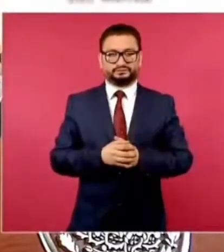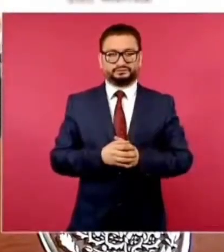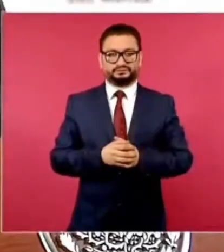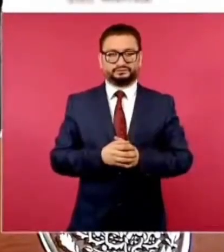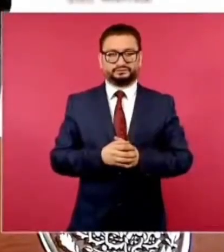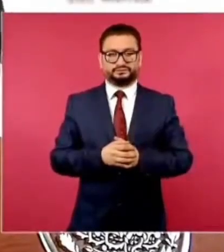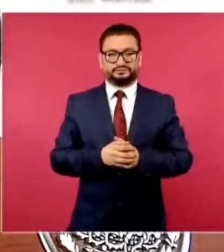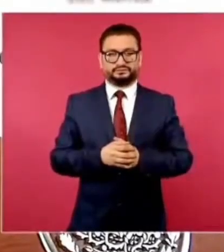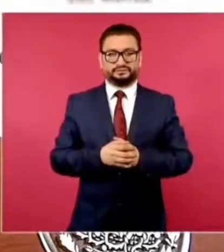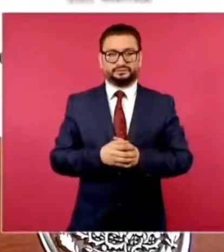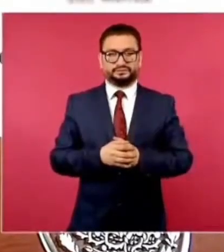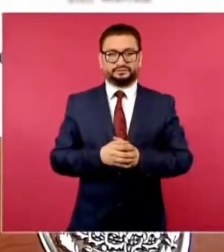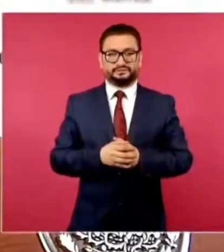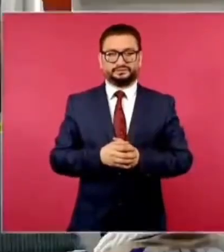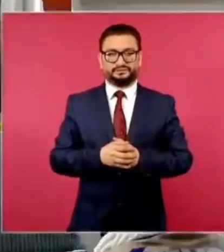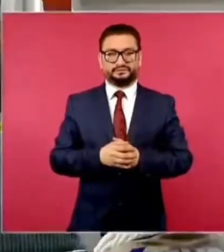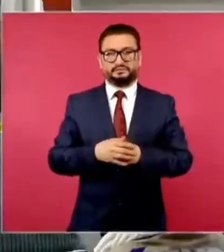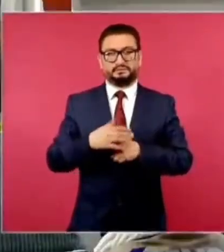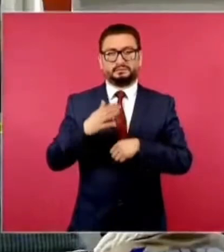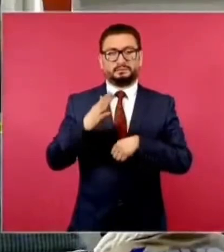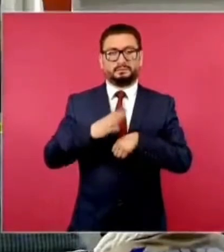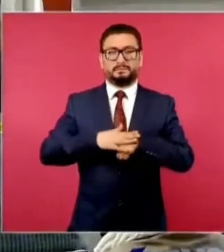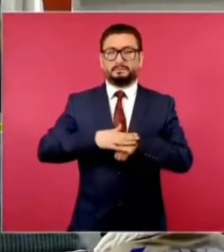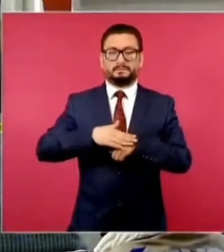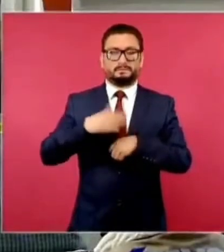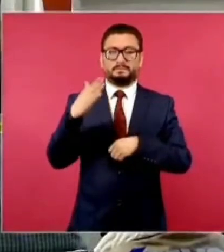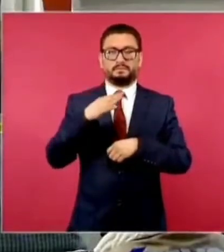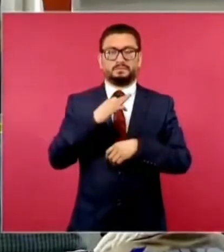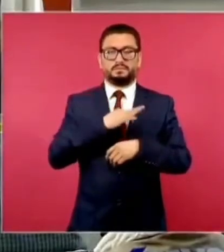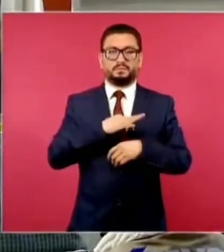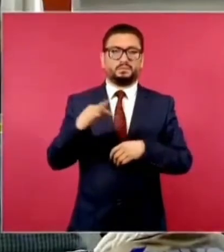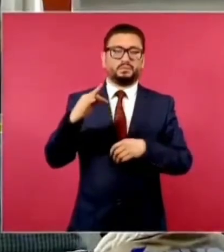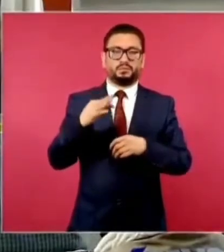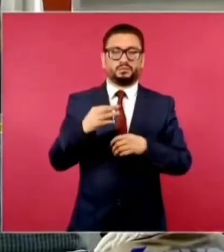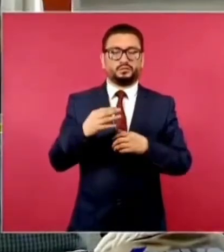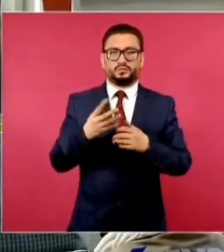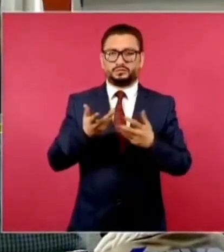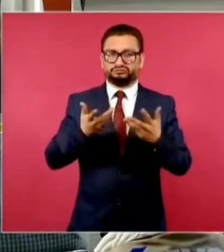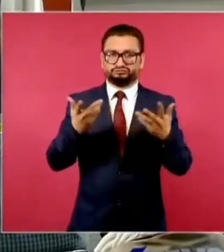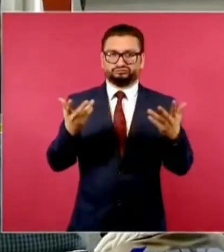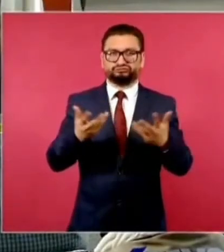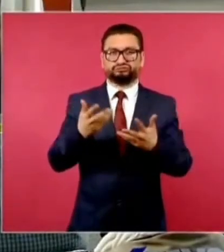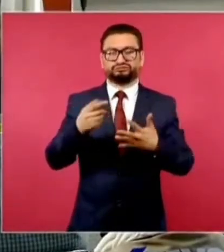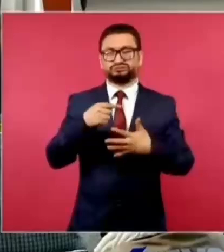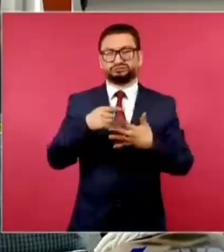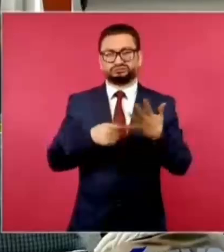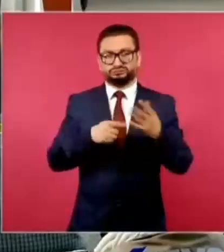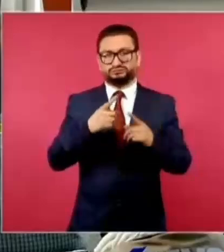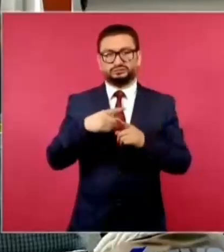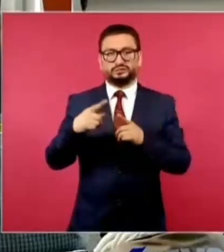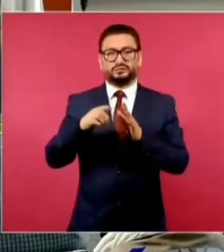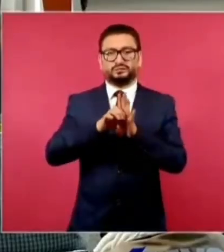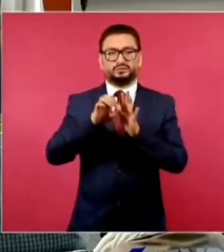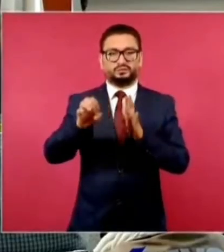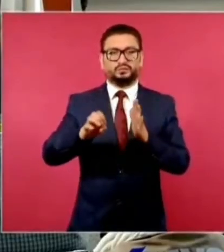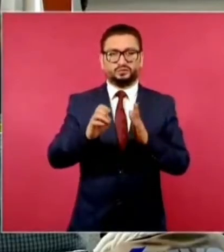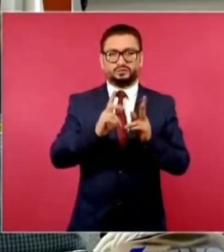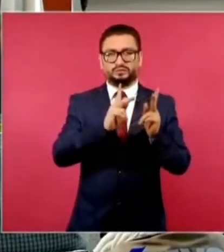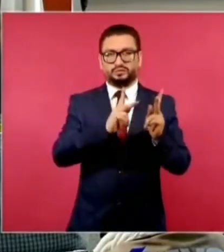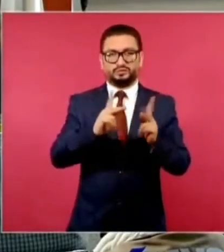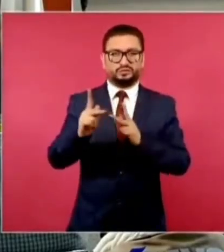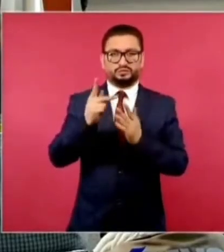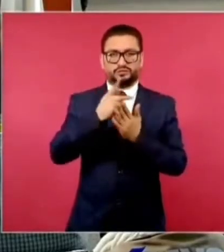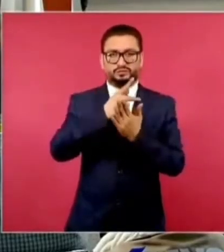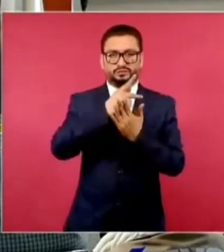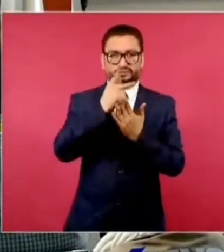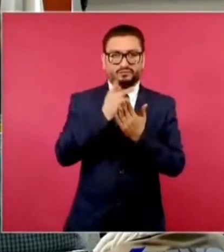Más todo lo que significa el plan de reforestación de